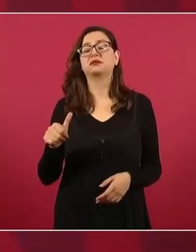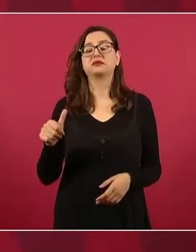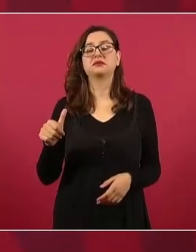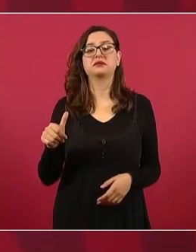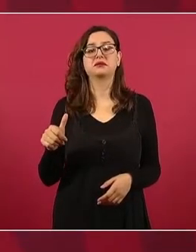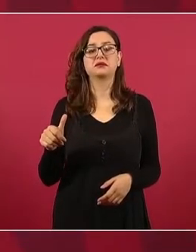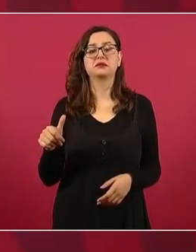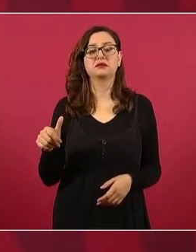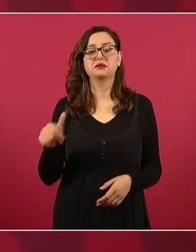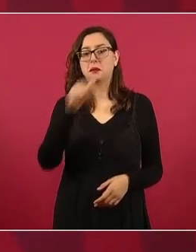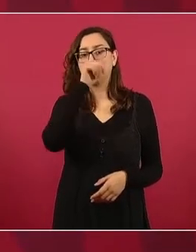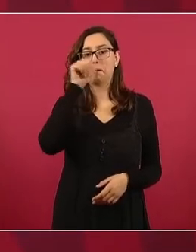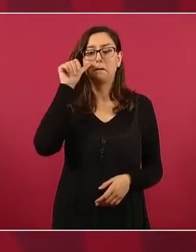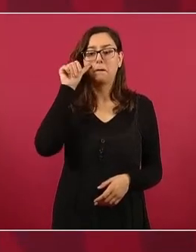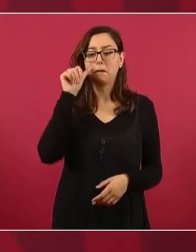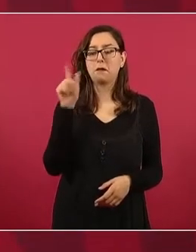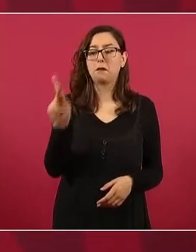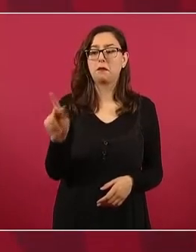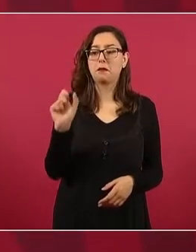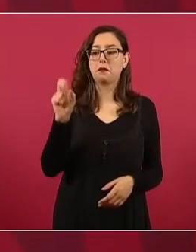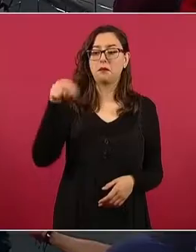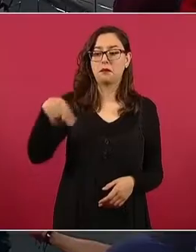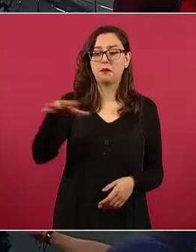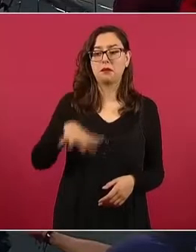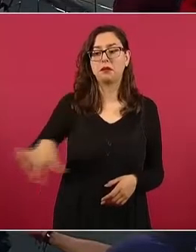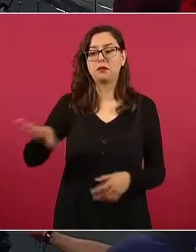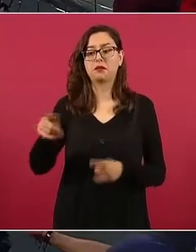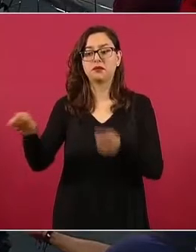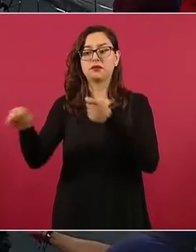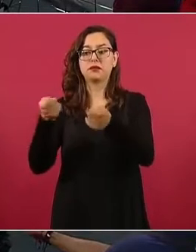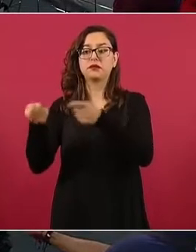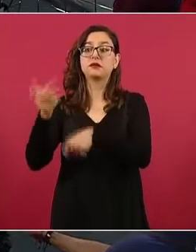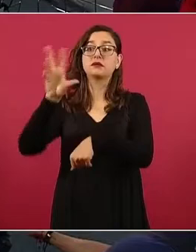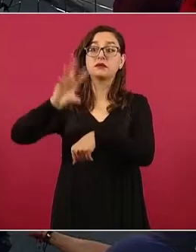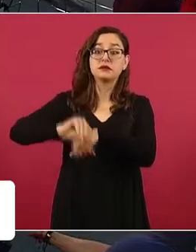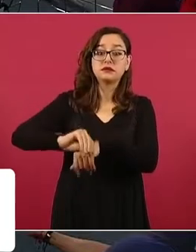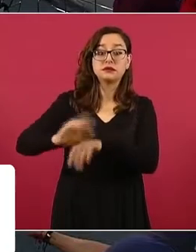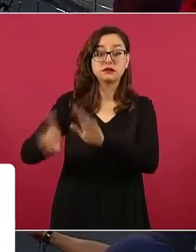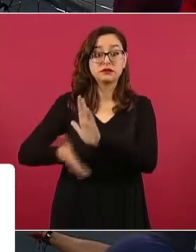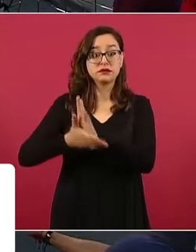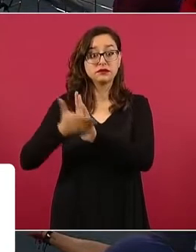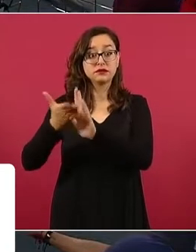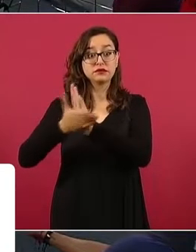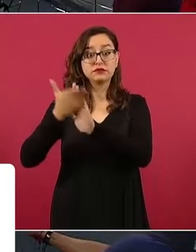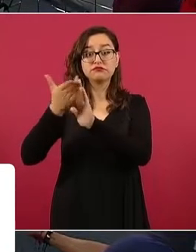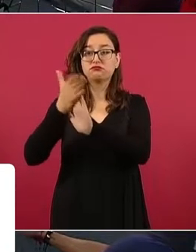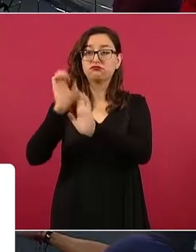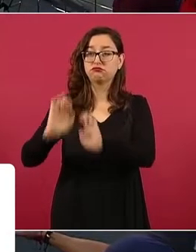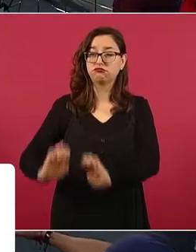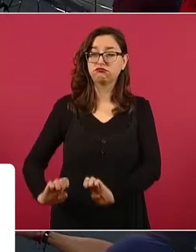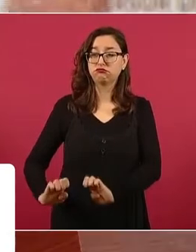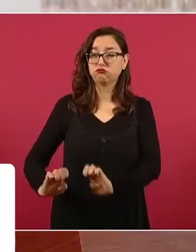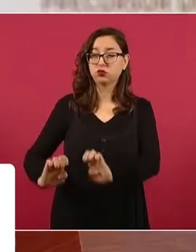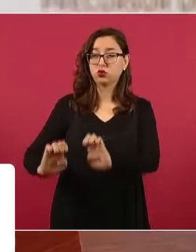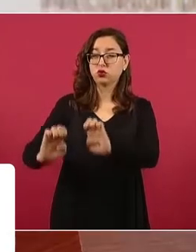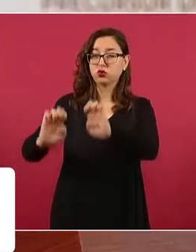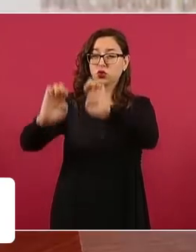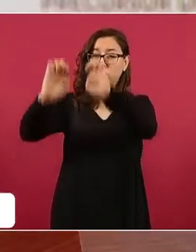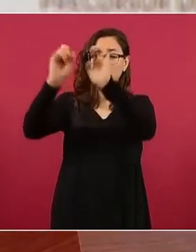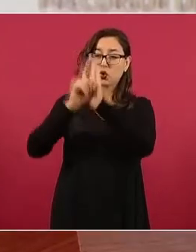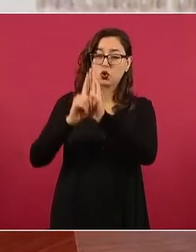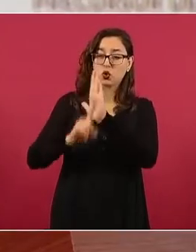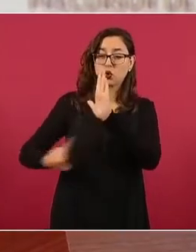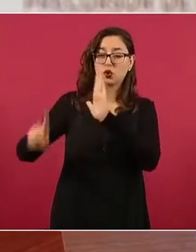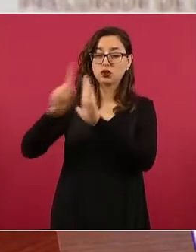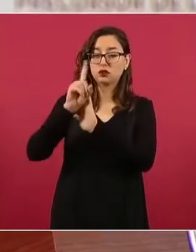para dar permisos de construcción de edificios habitacionales